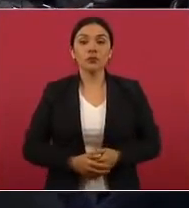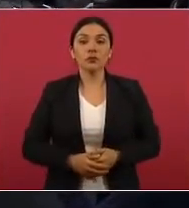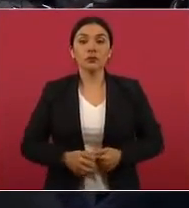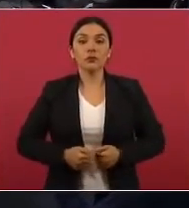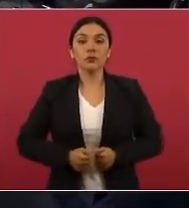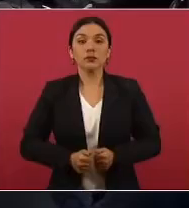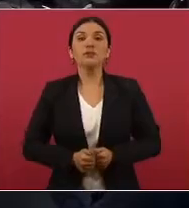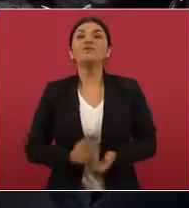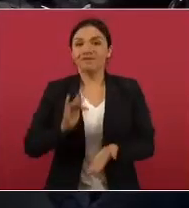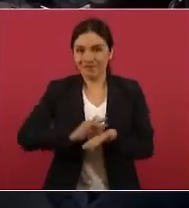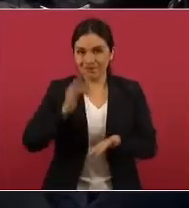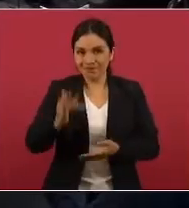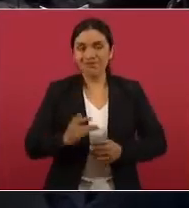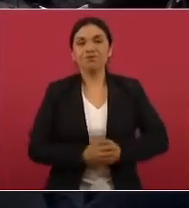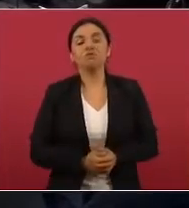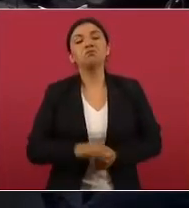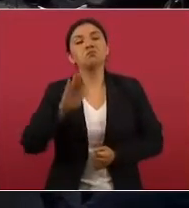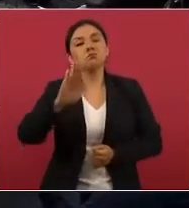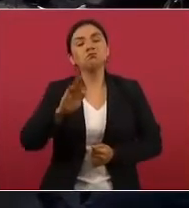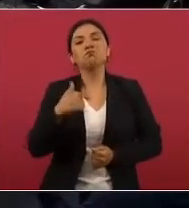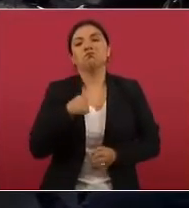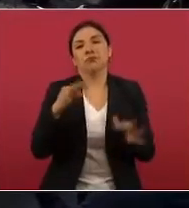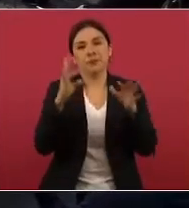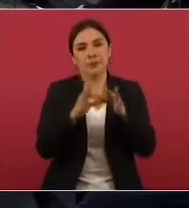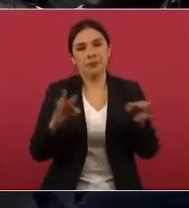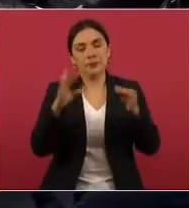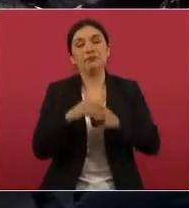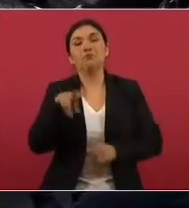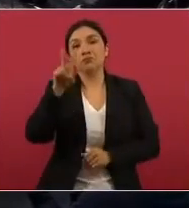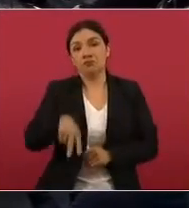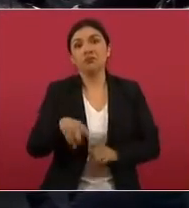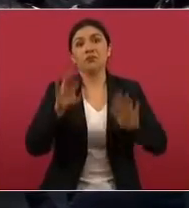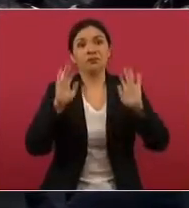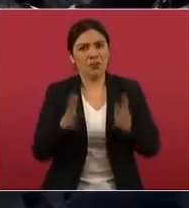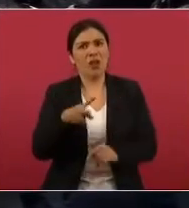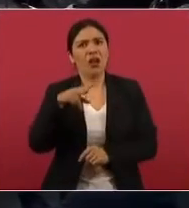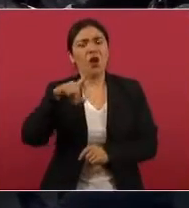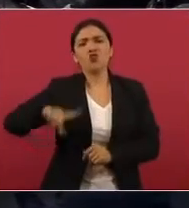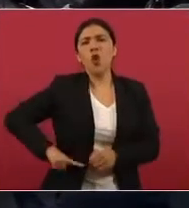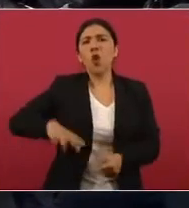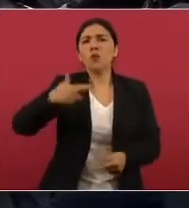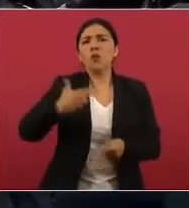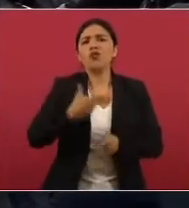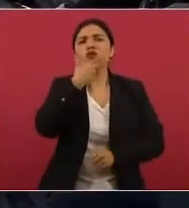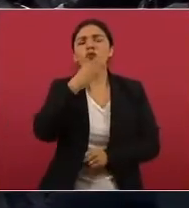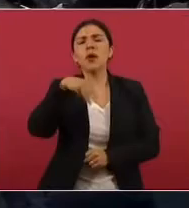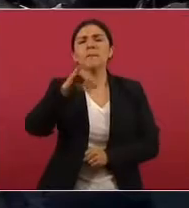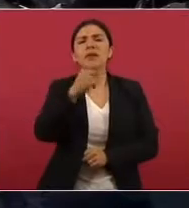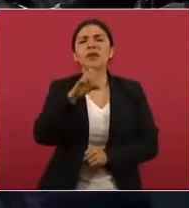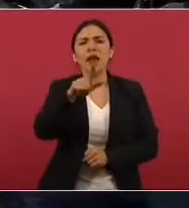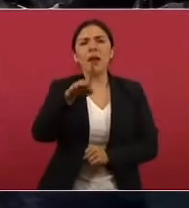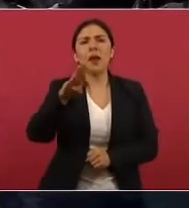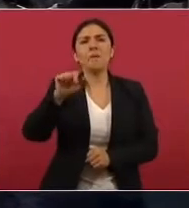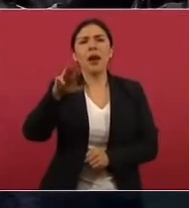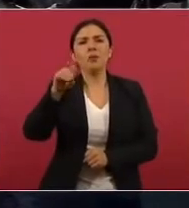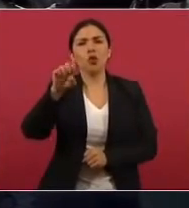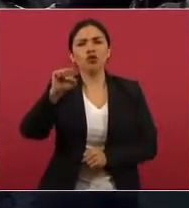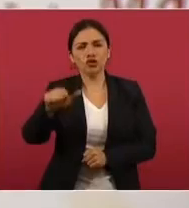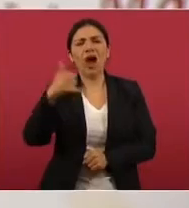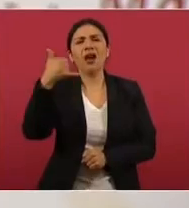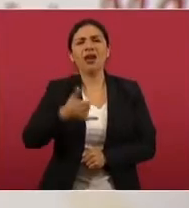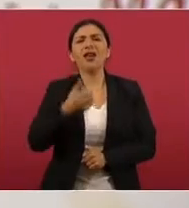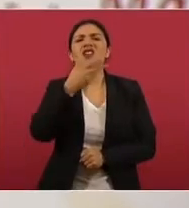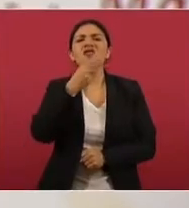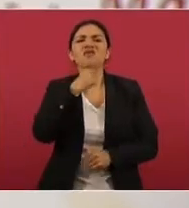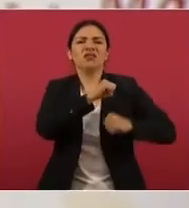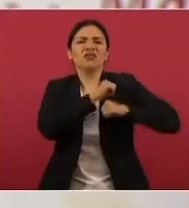Bueno, primero que nada, subrayar la pronta respuesta del gobernador Miguel Barbosa y del fiscal Gilberto